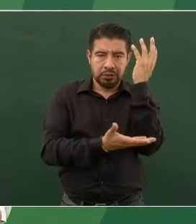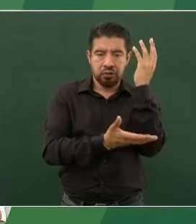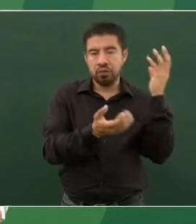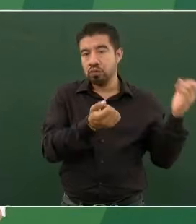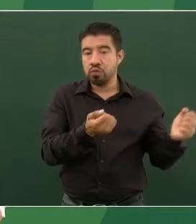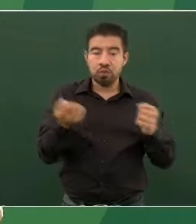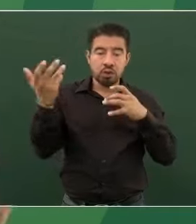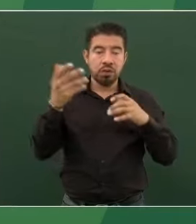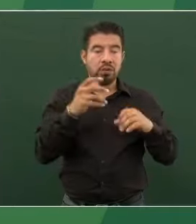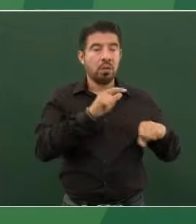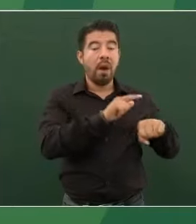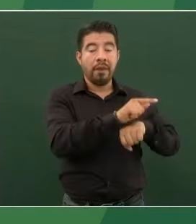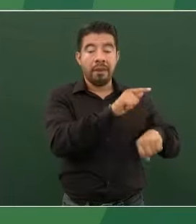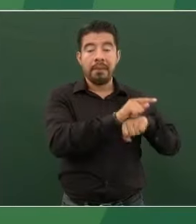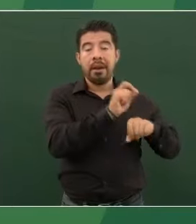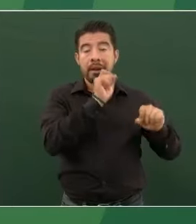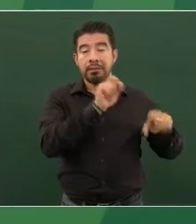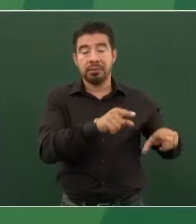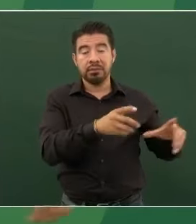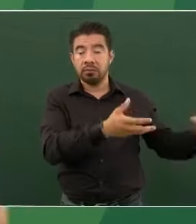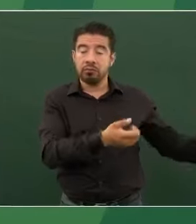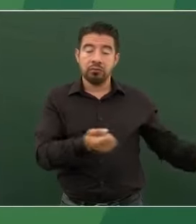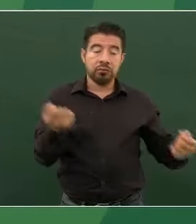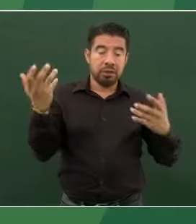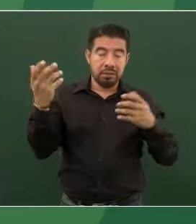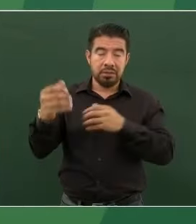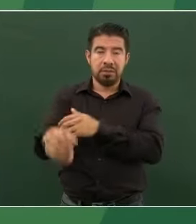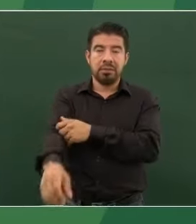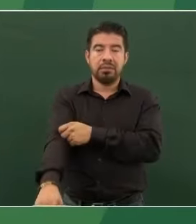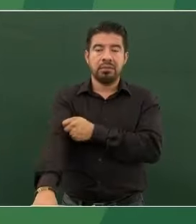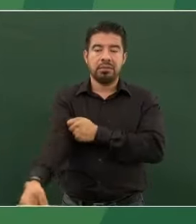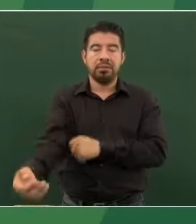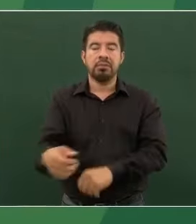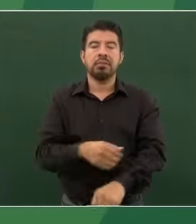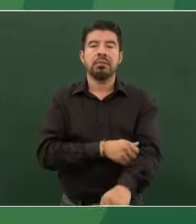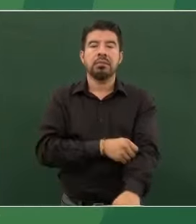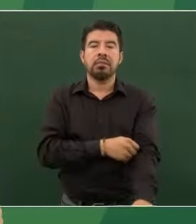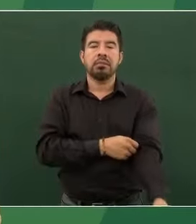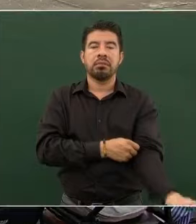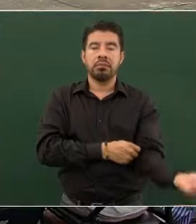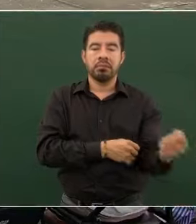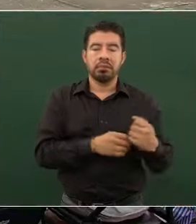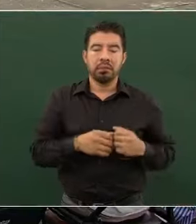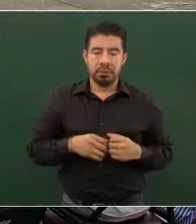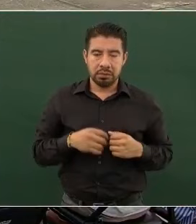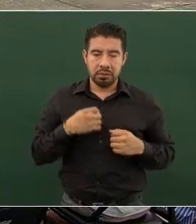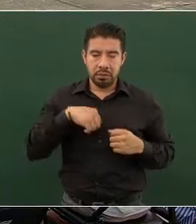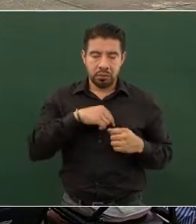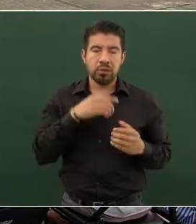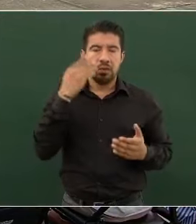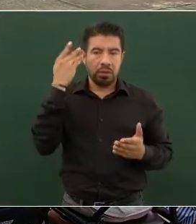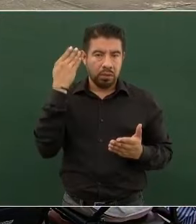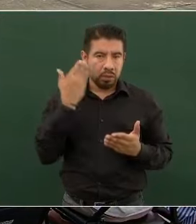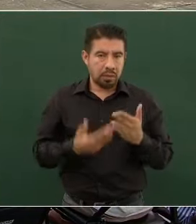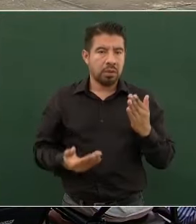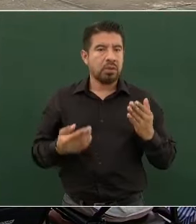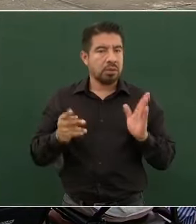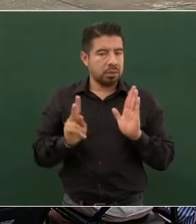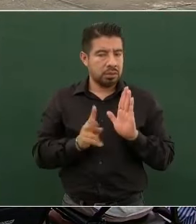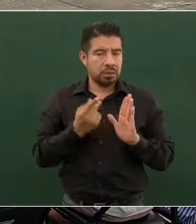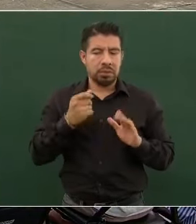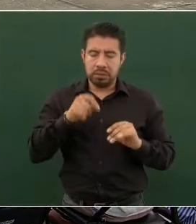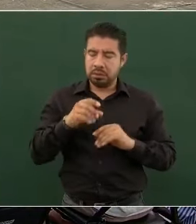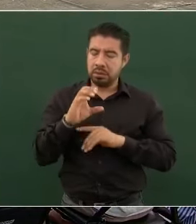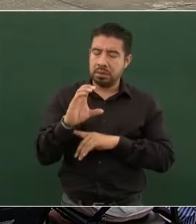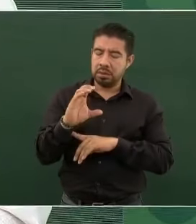Bueno, ¿por qué no ahora volver a sembrar caoba y